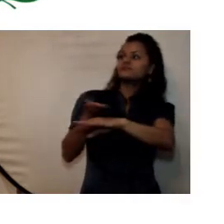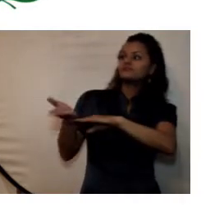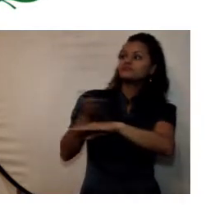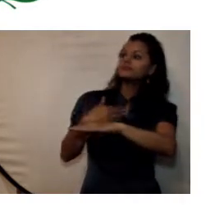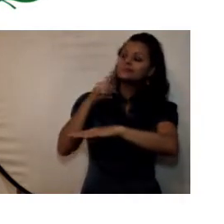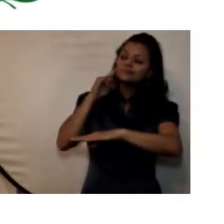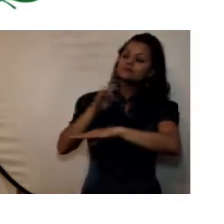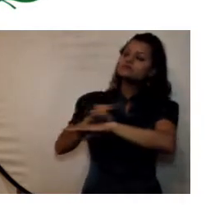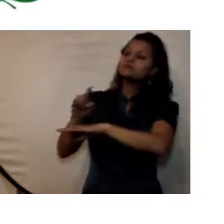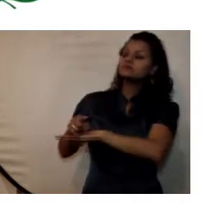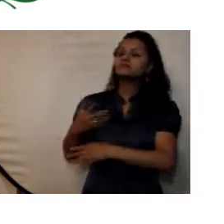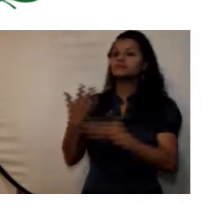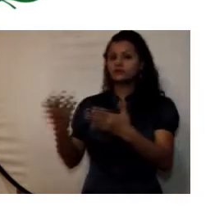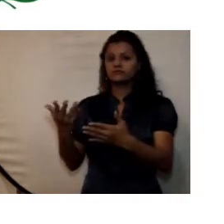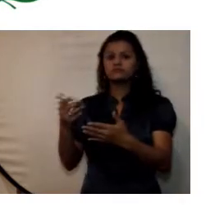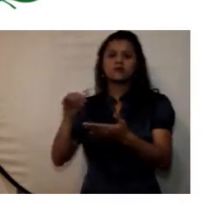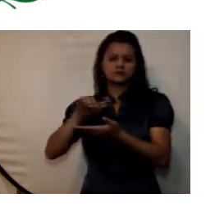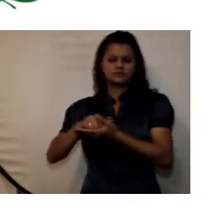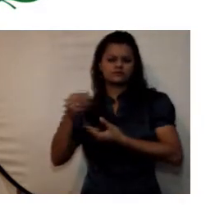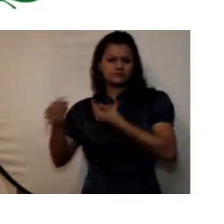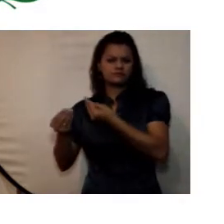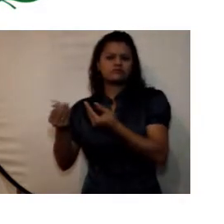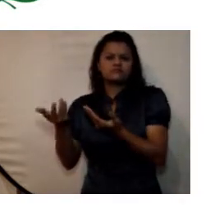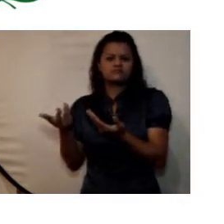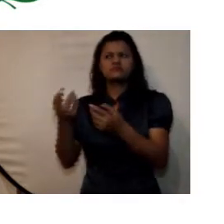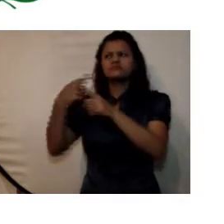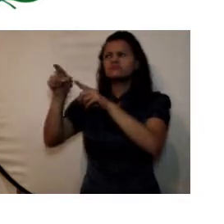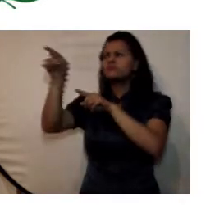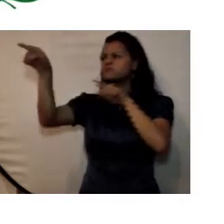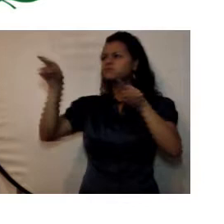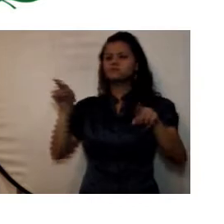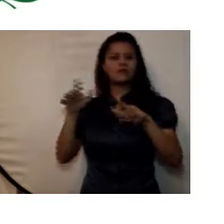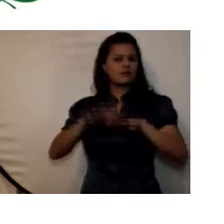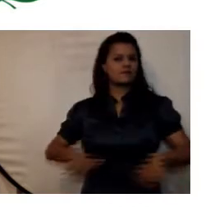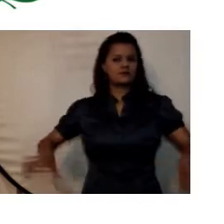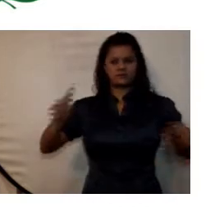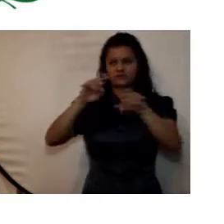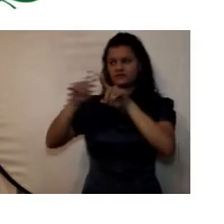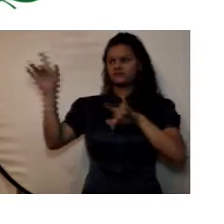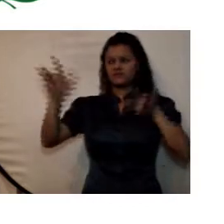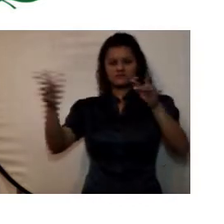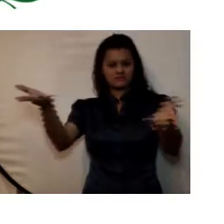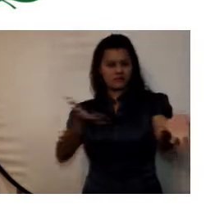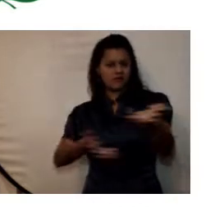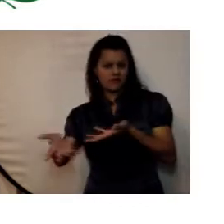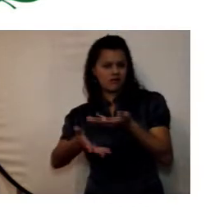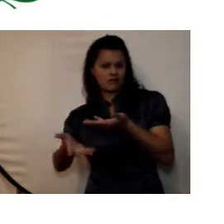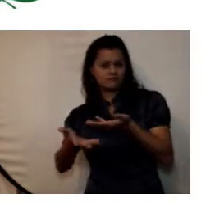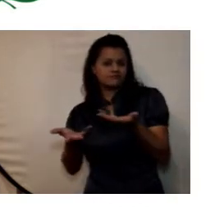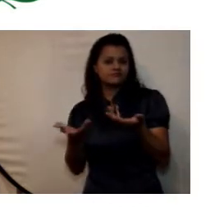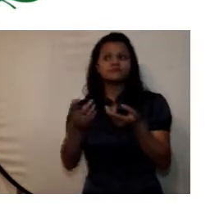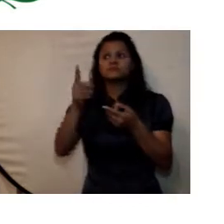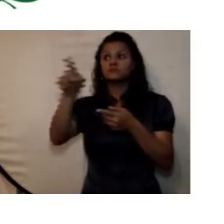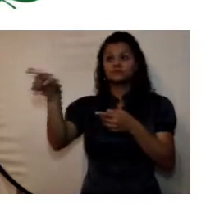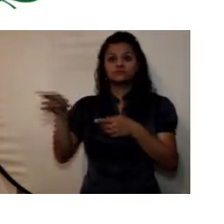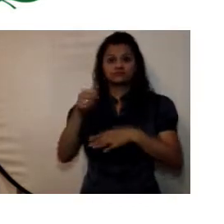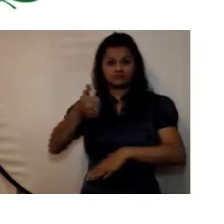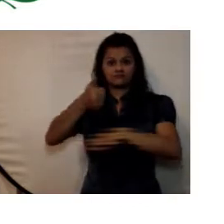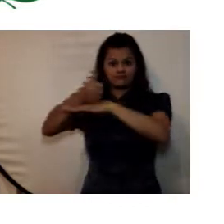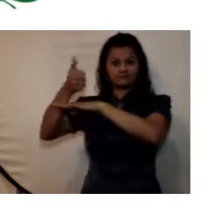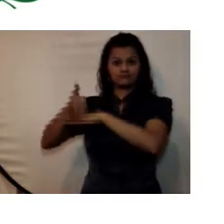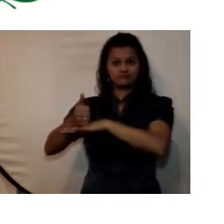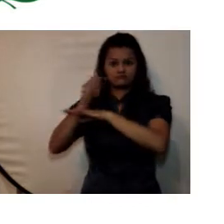interlocución, liberación y comunicación en el que las autoridades de la Administración deben informar y explicar a la